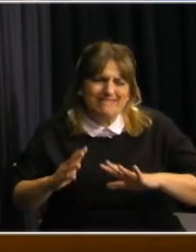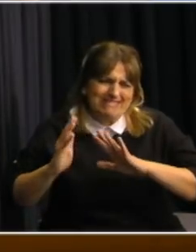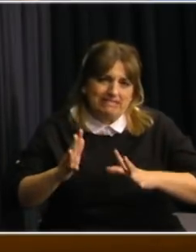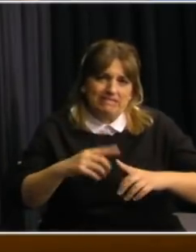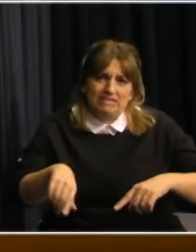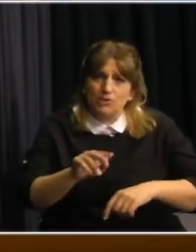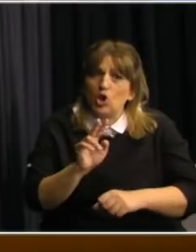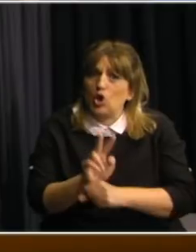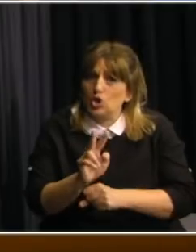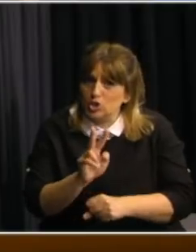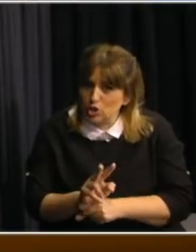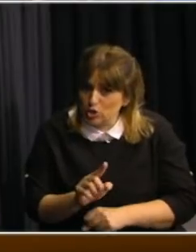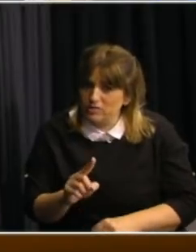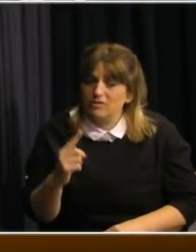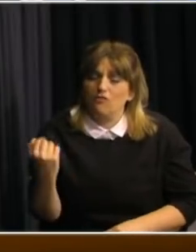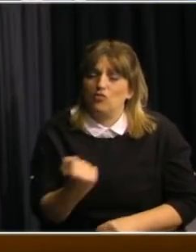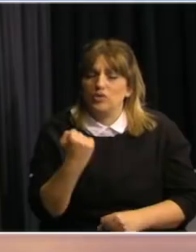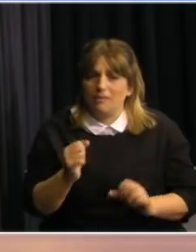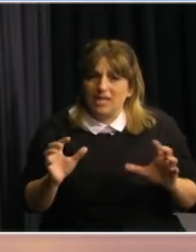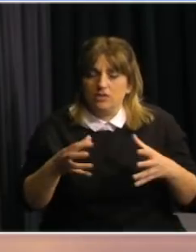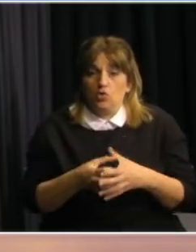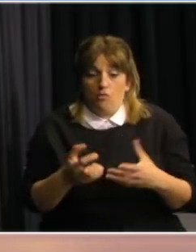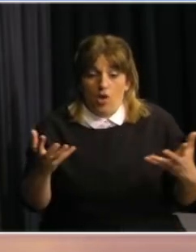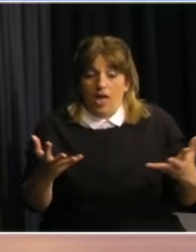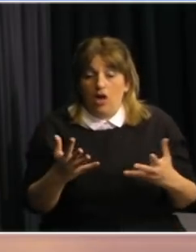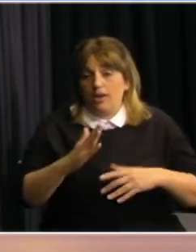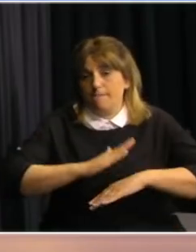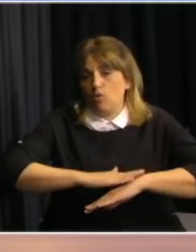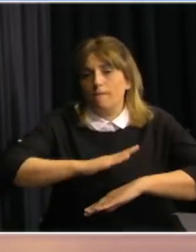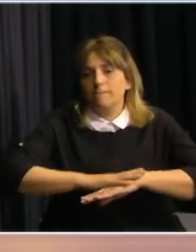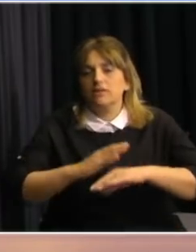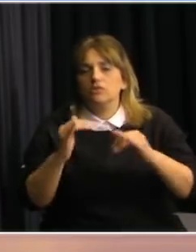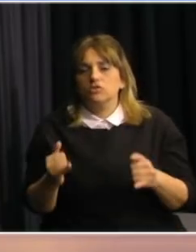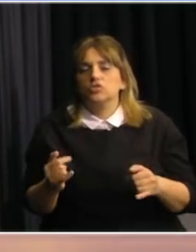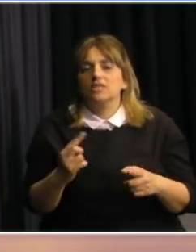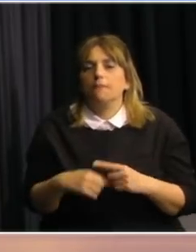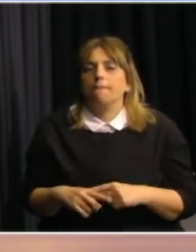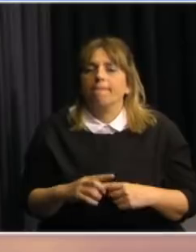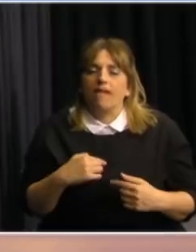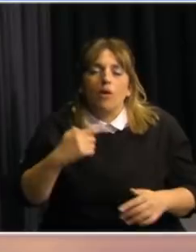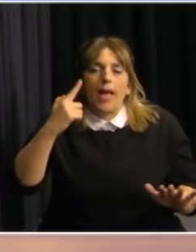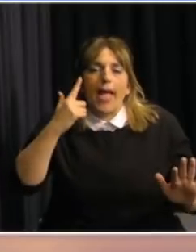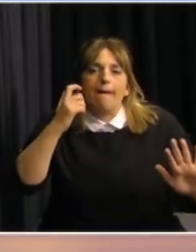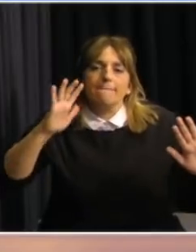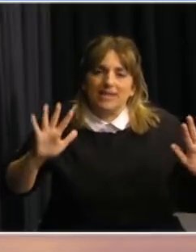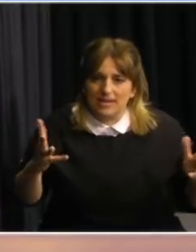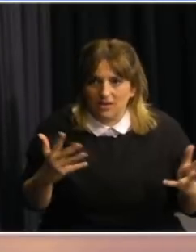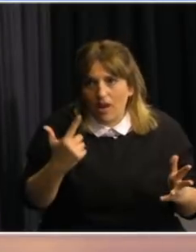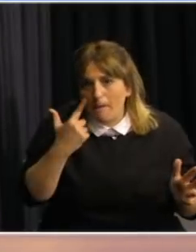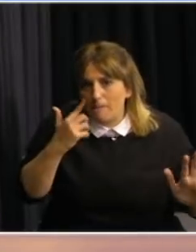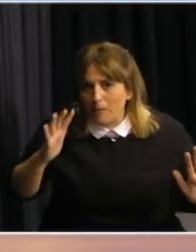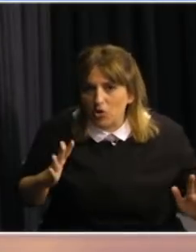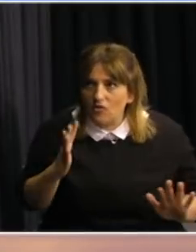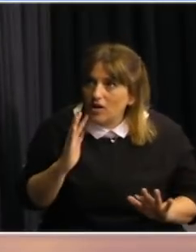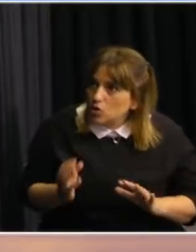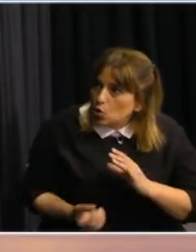es esencial. Sobre todo en esta transición estamos experimentando entonces cuando se abre un nuevo